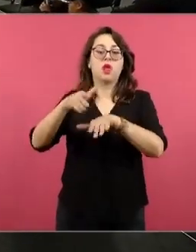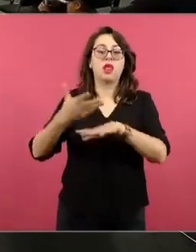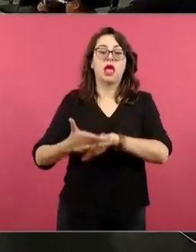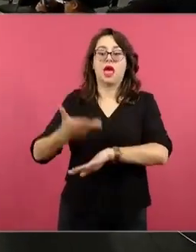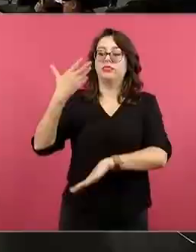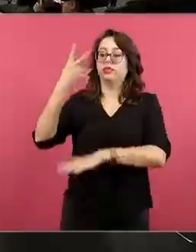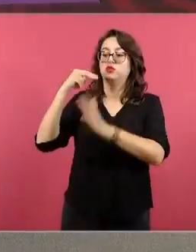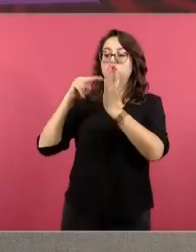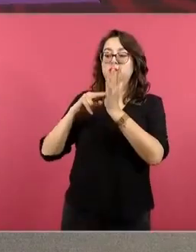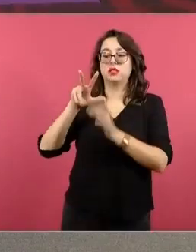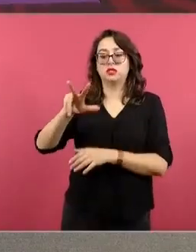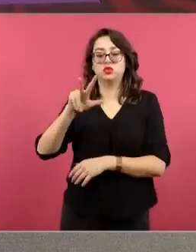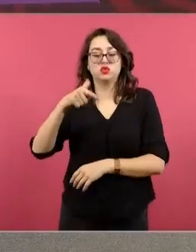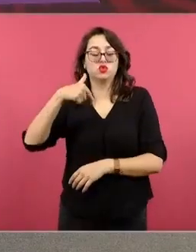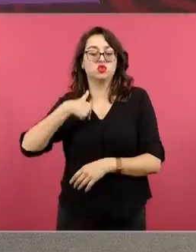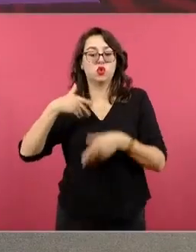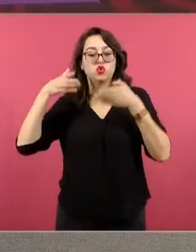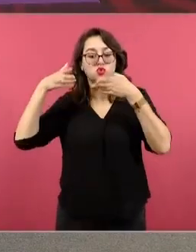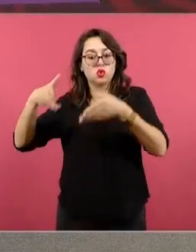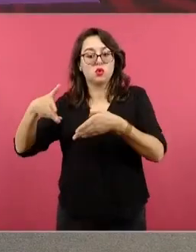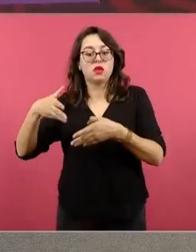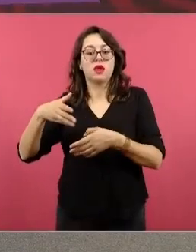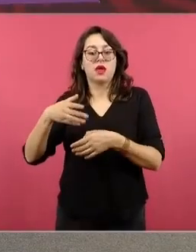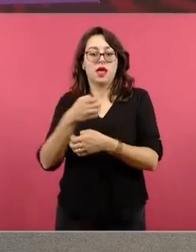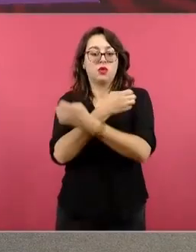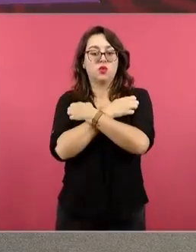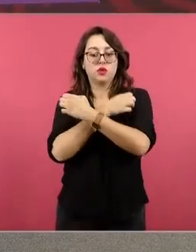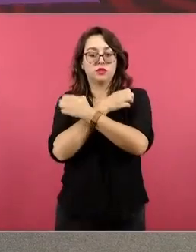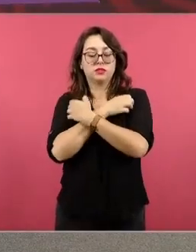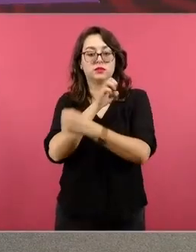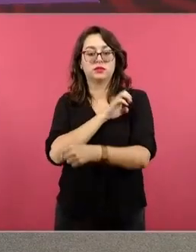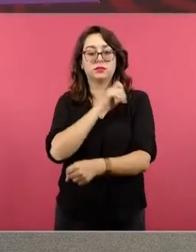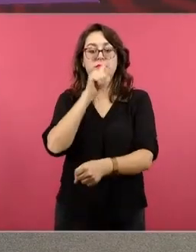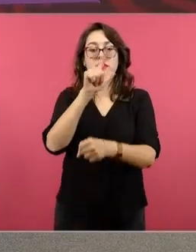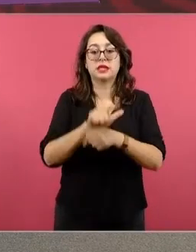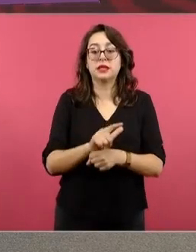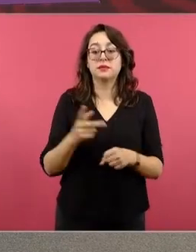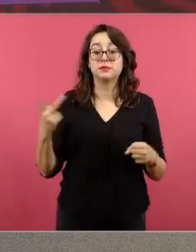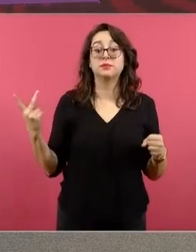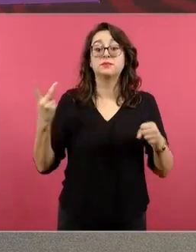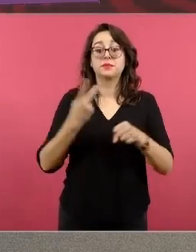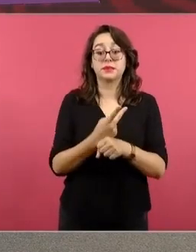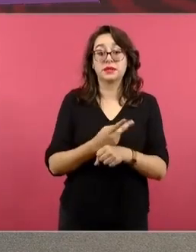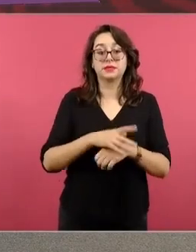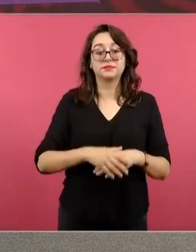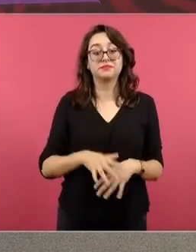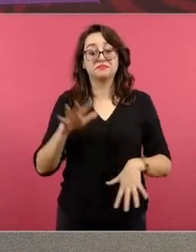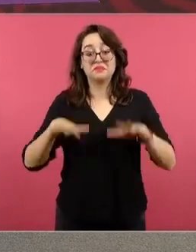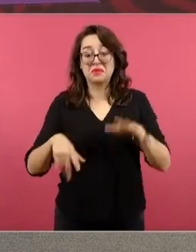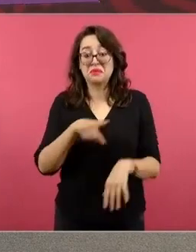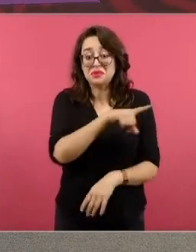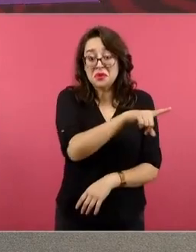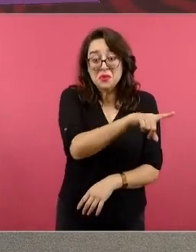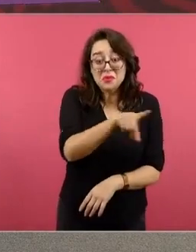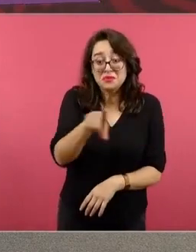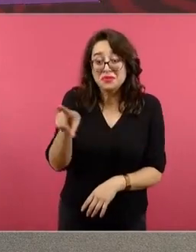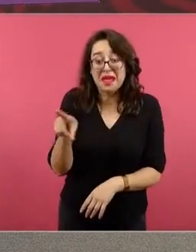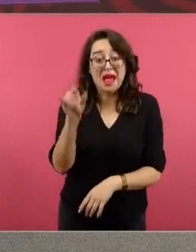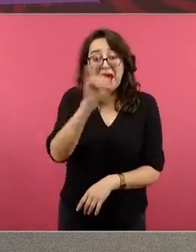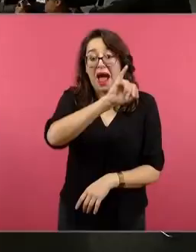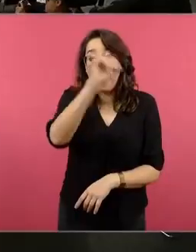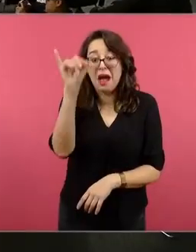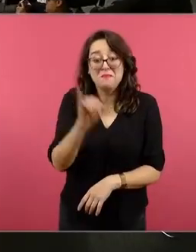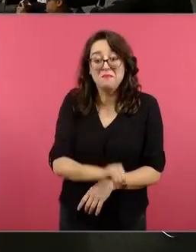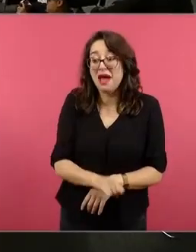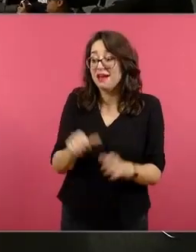2018. Y a estos chicos de Educación Especial, pues muchas veces ustedes no los voltean a mirar, pero dejen avisarles,